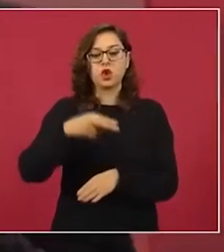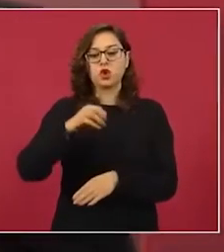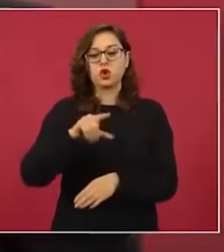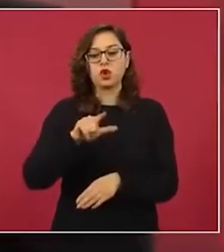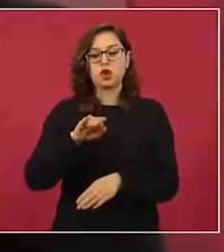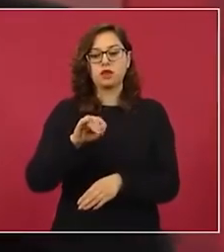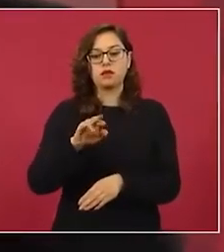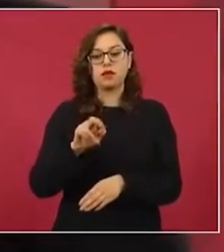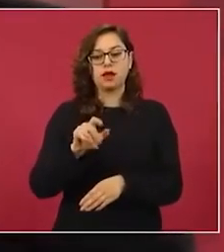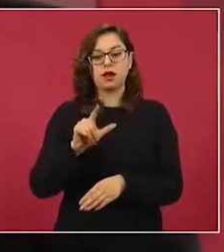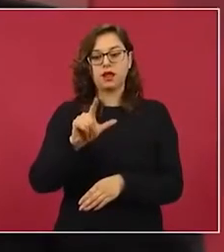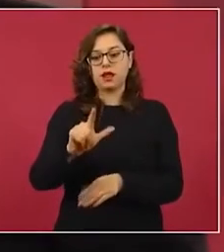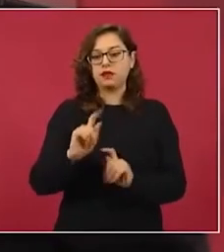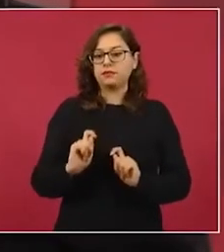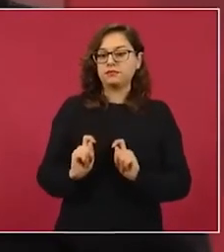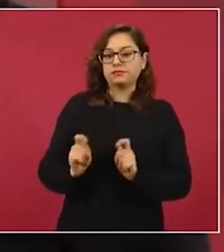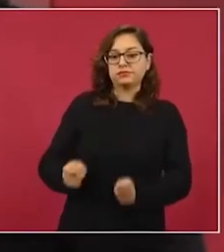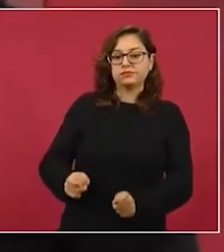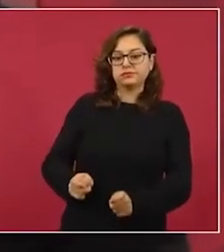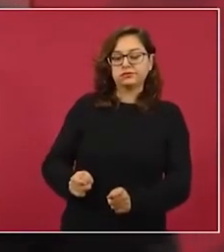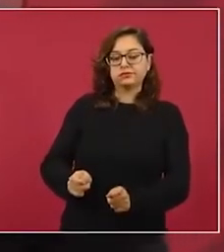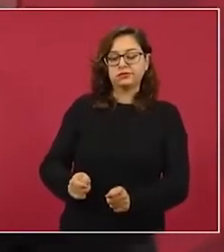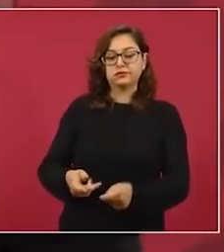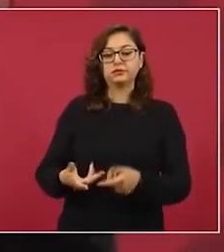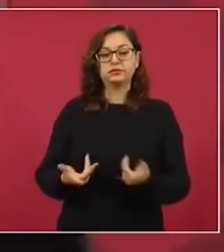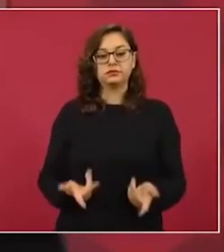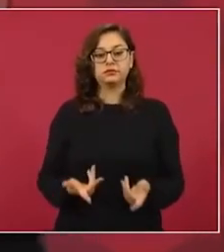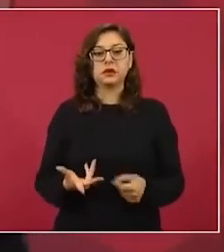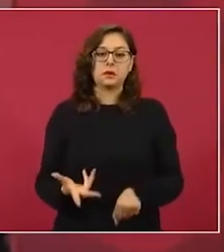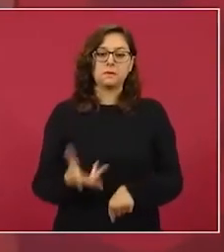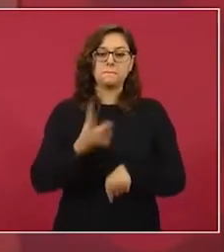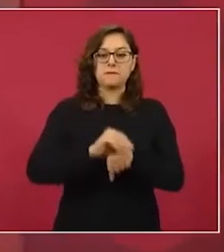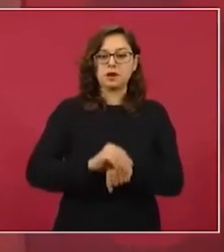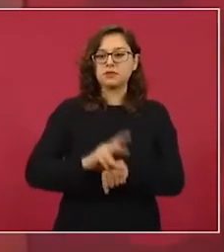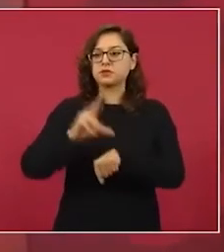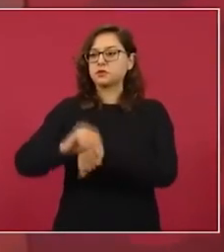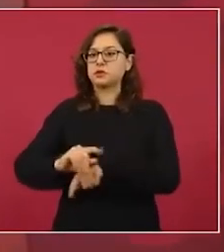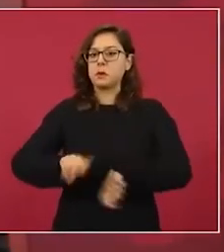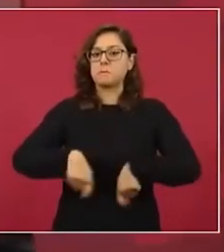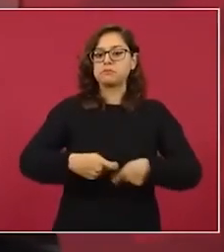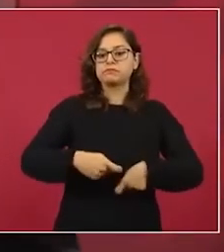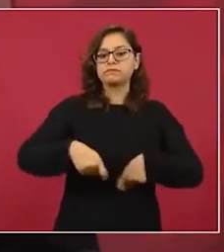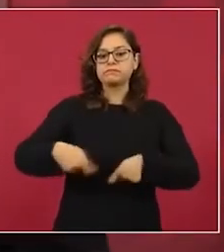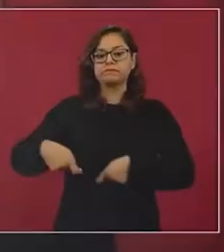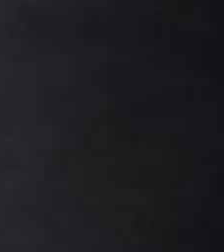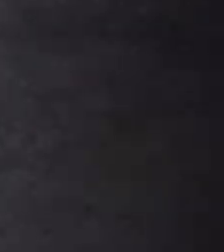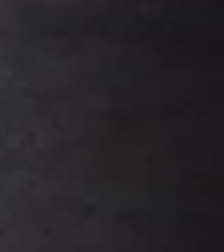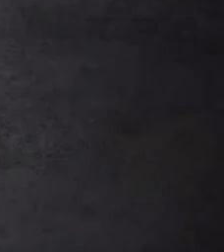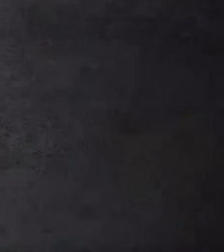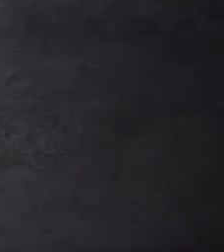concesiones, incluso…